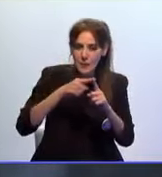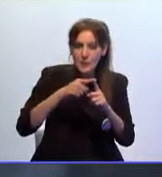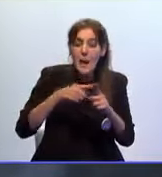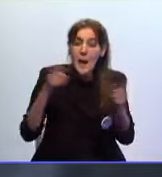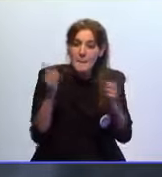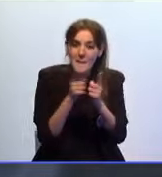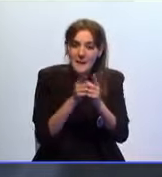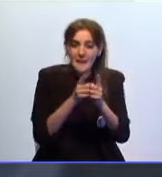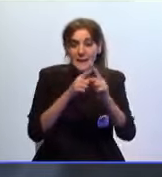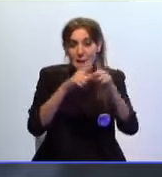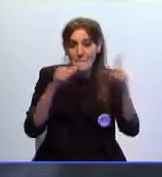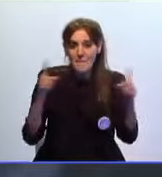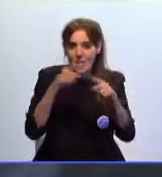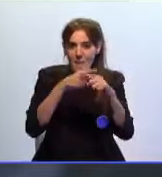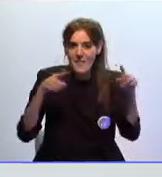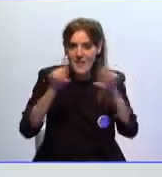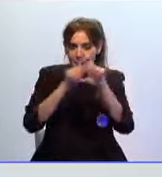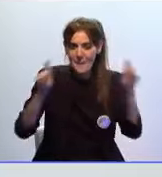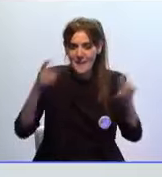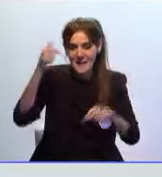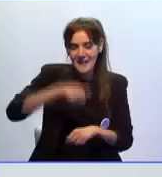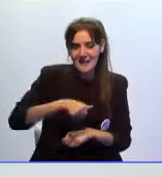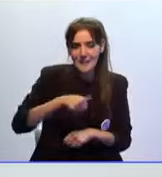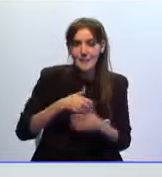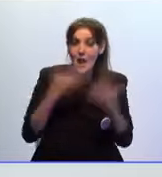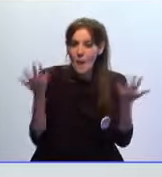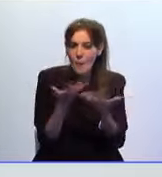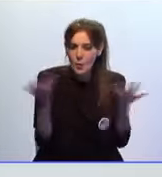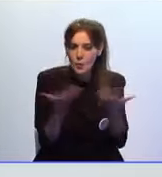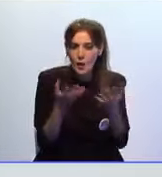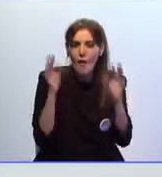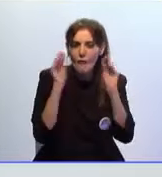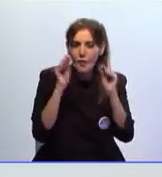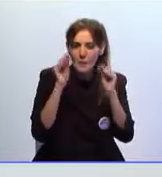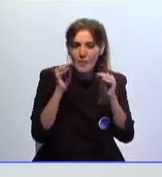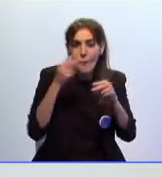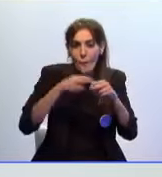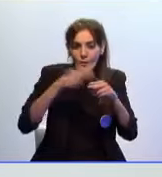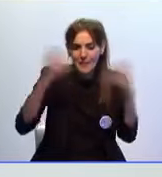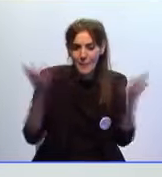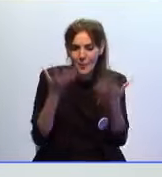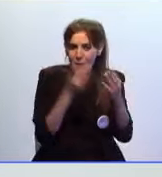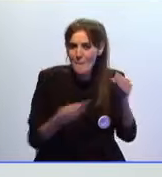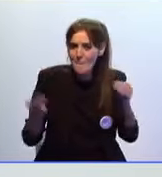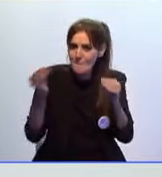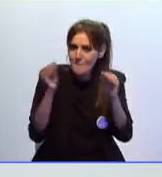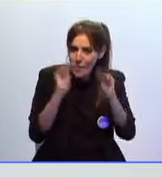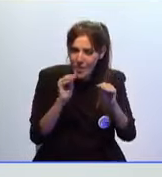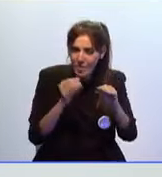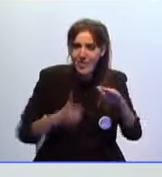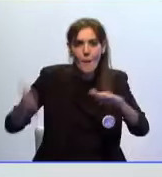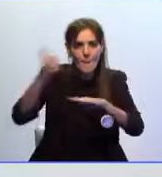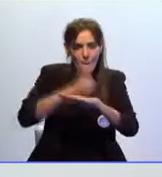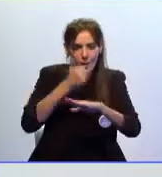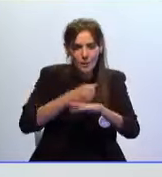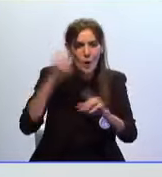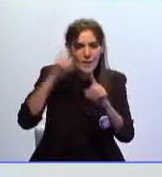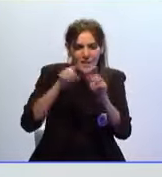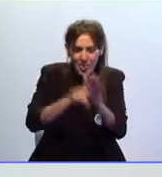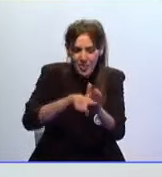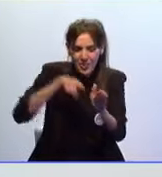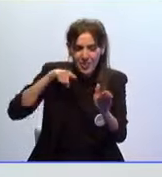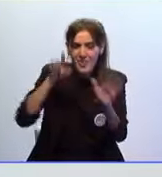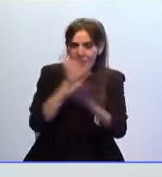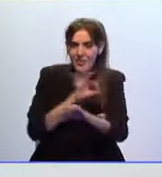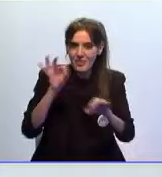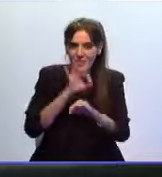pequeñas y medianas empresas en la ciudad. Que la formación es la mejor política activa de empleo y que nadie se tiene que quedar atrás y tiene que